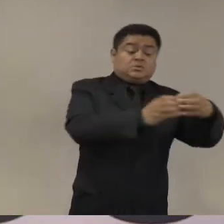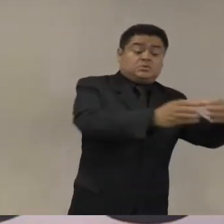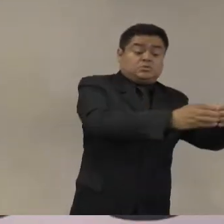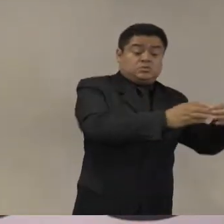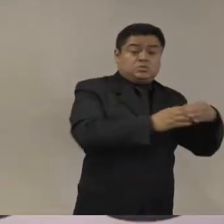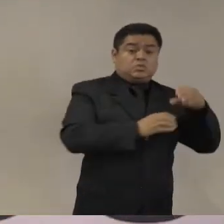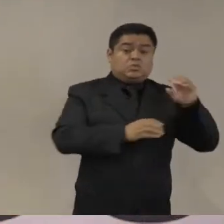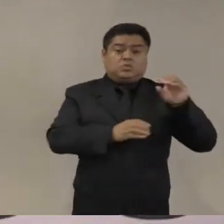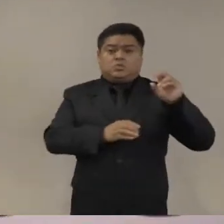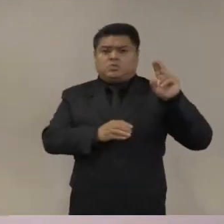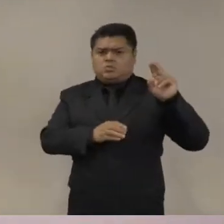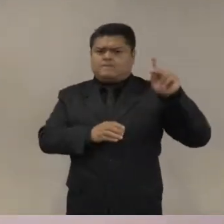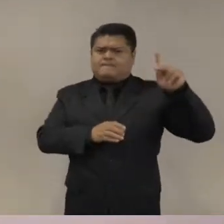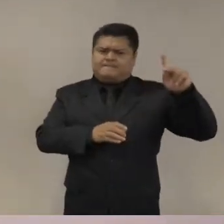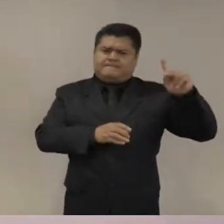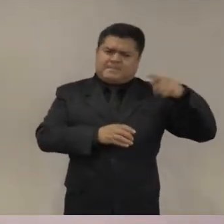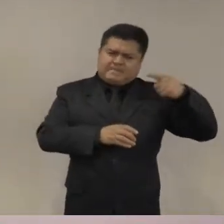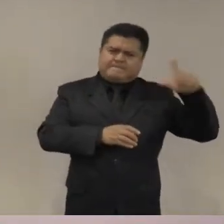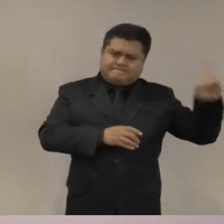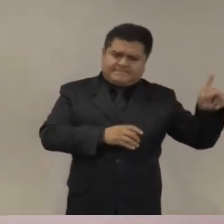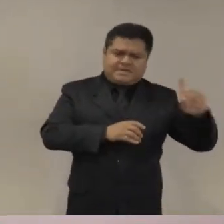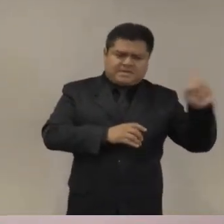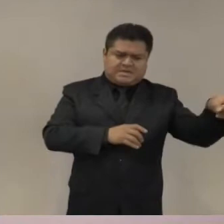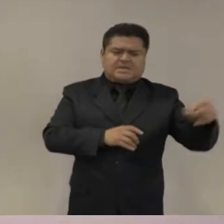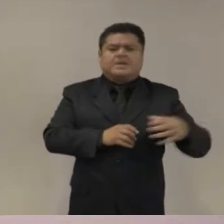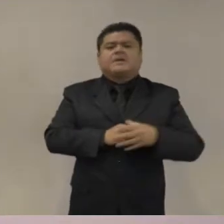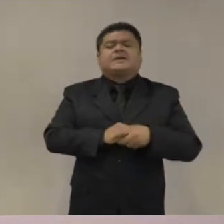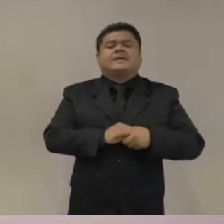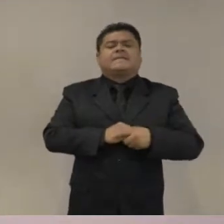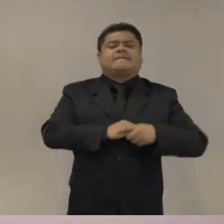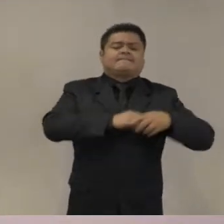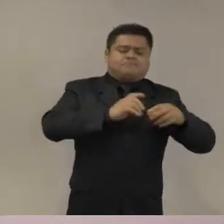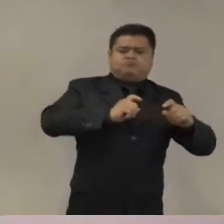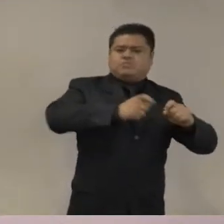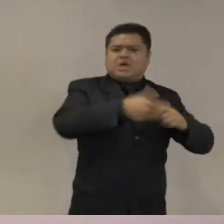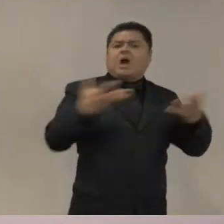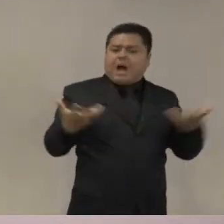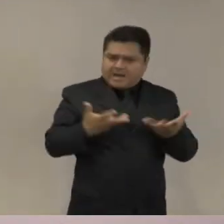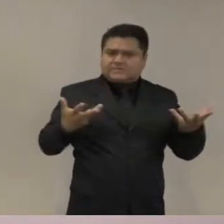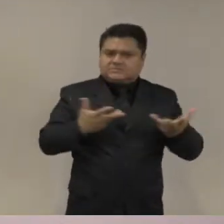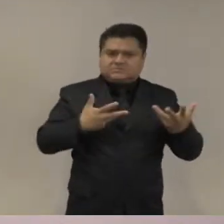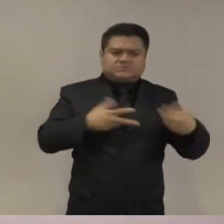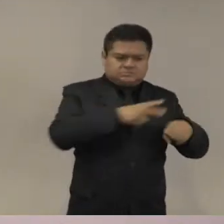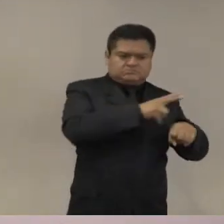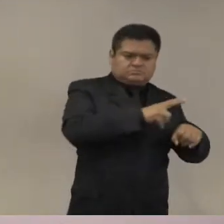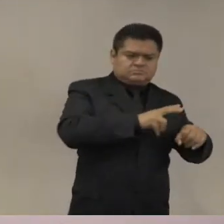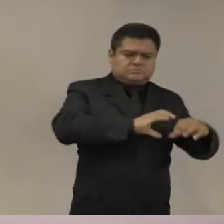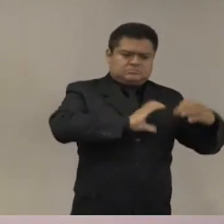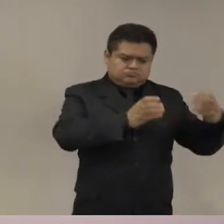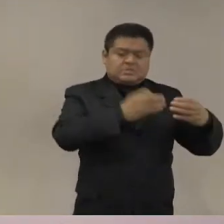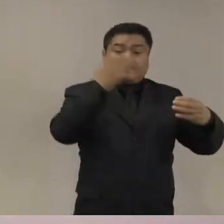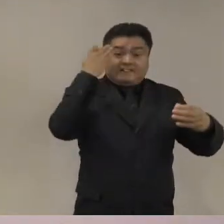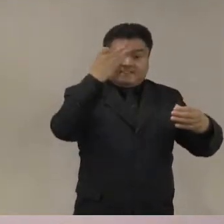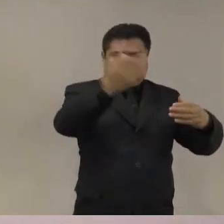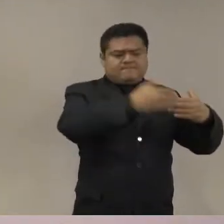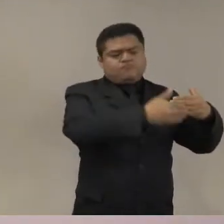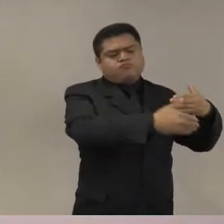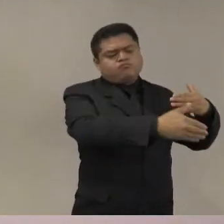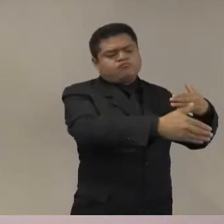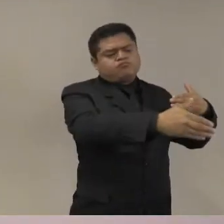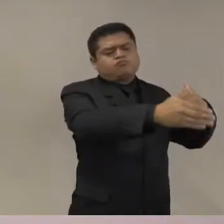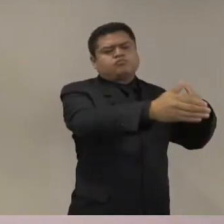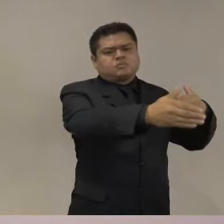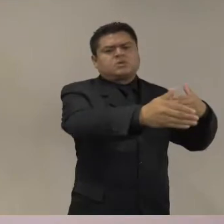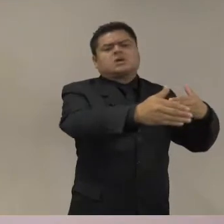en las favelas en la época de Lula y Rousseff empezaron en el corto plazo empezaron con un modelo